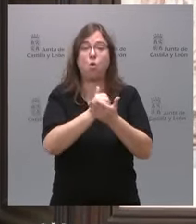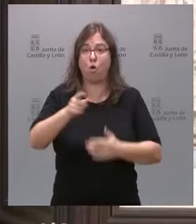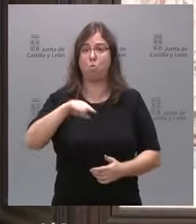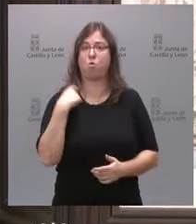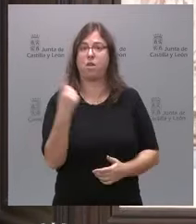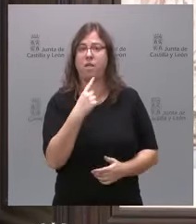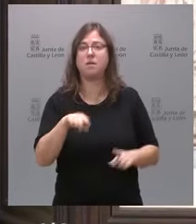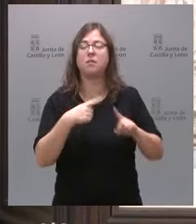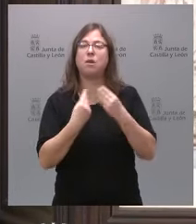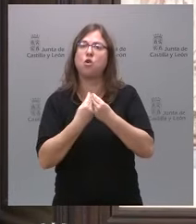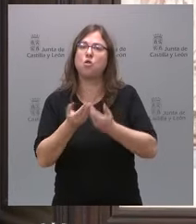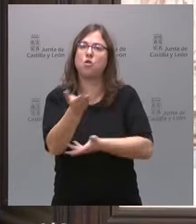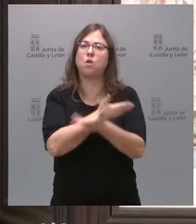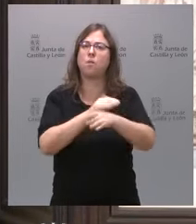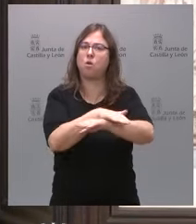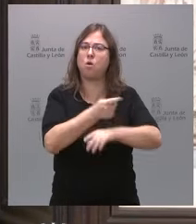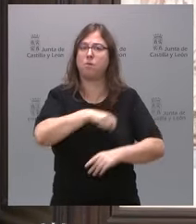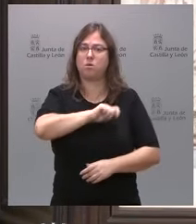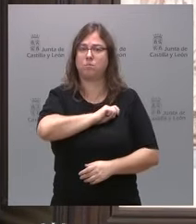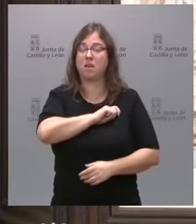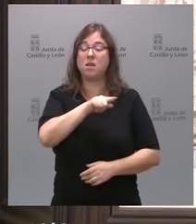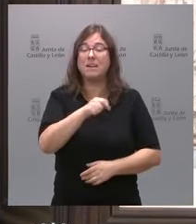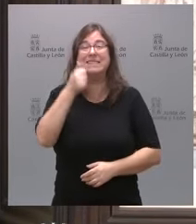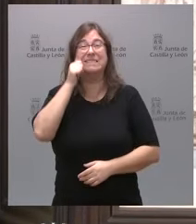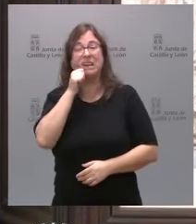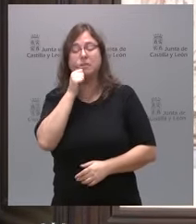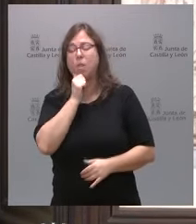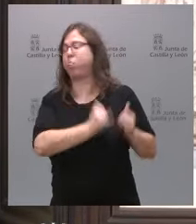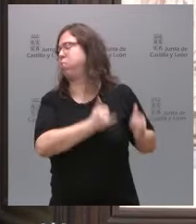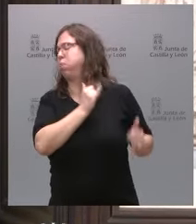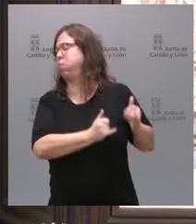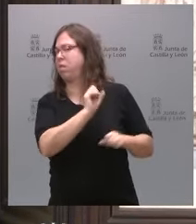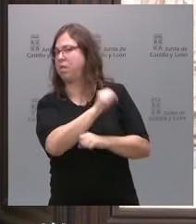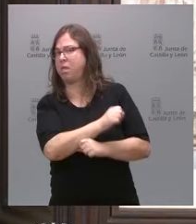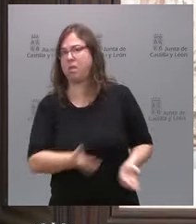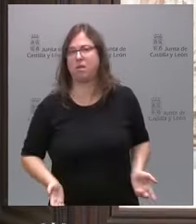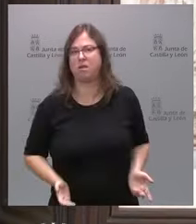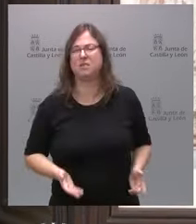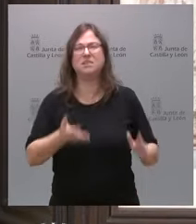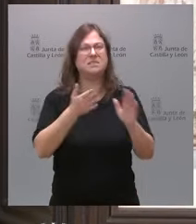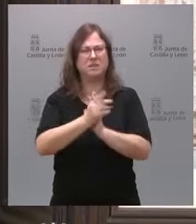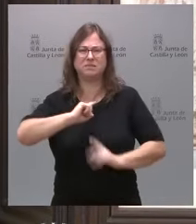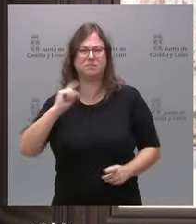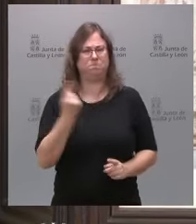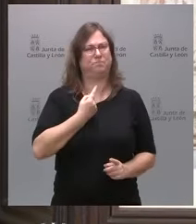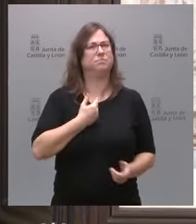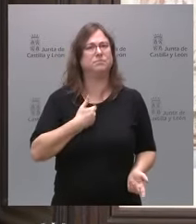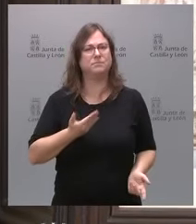autónomas con el Gobierno de España y que Sánchez pisotea. Es una afrenta que